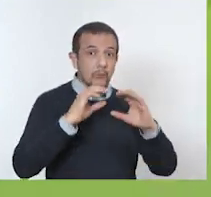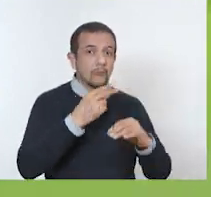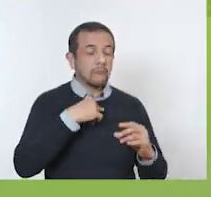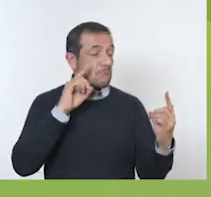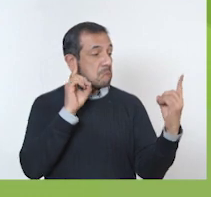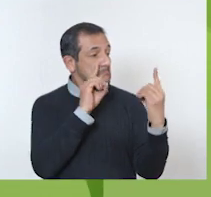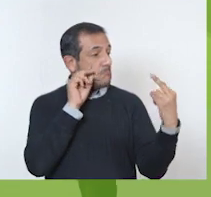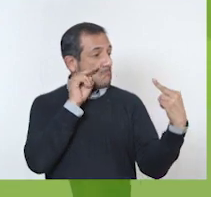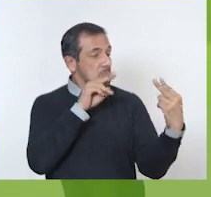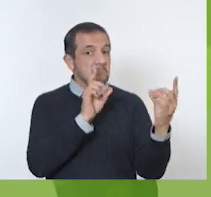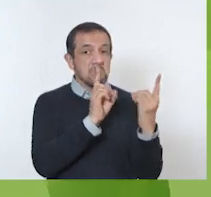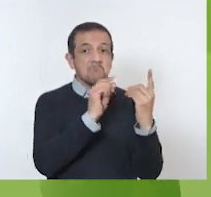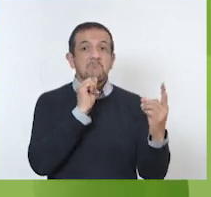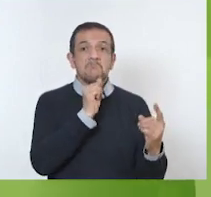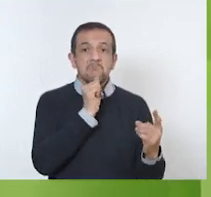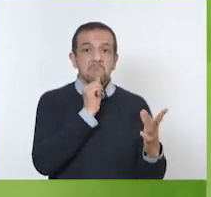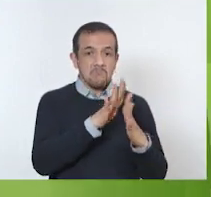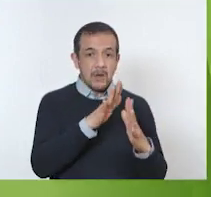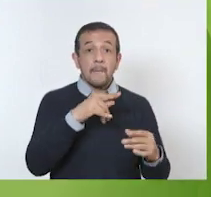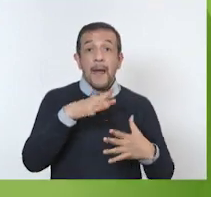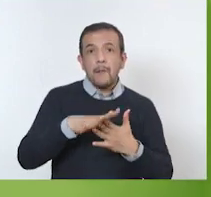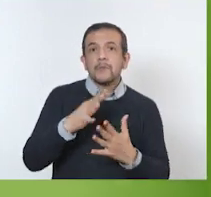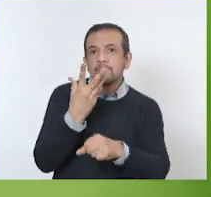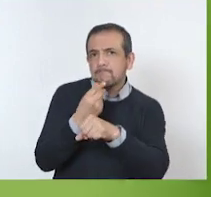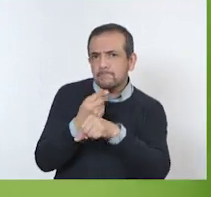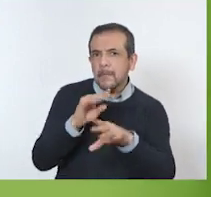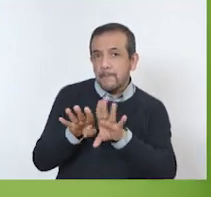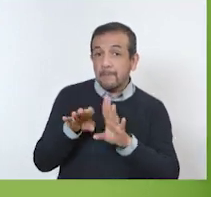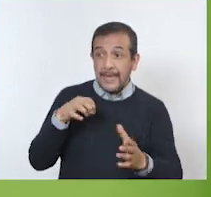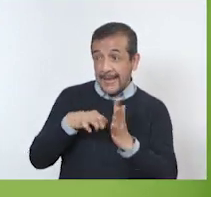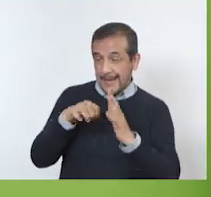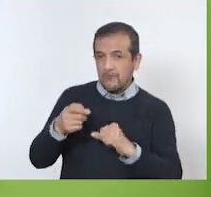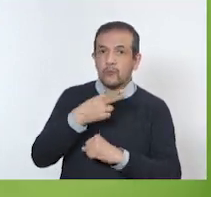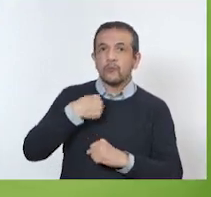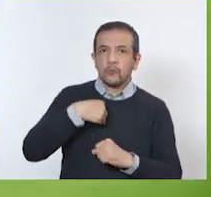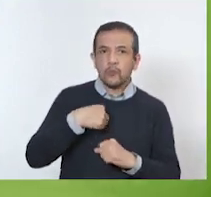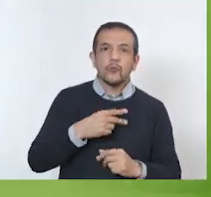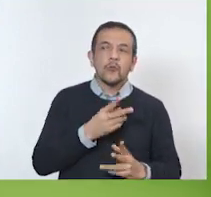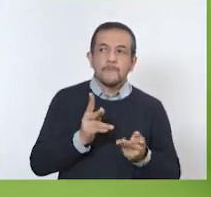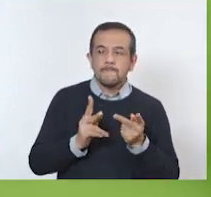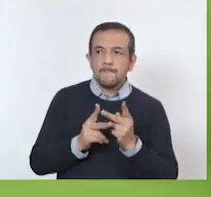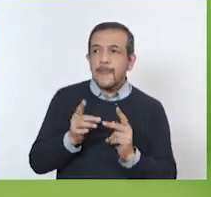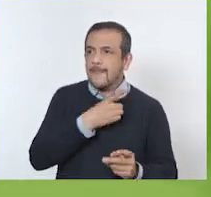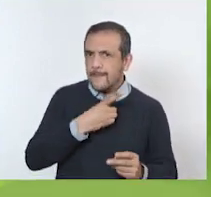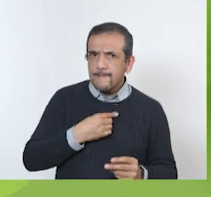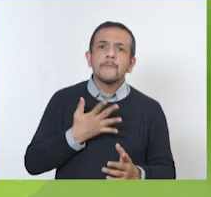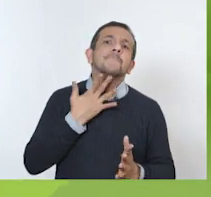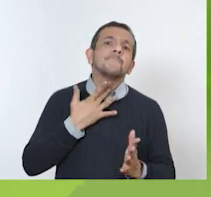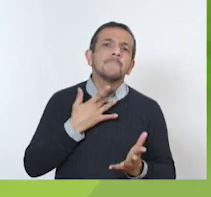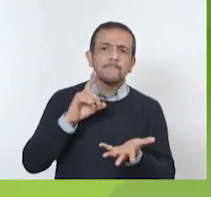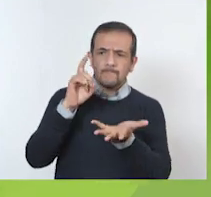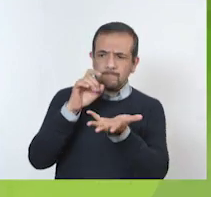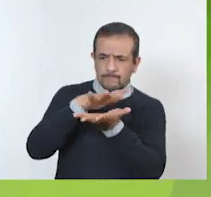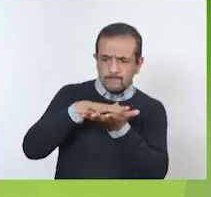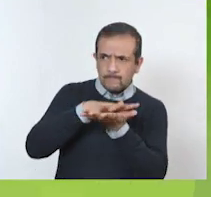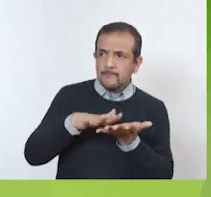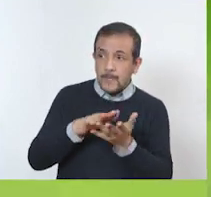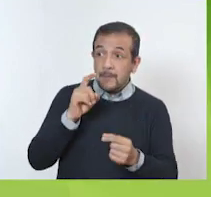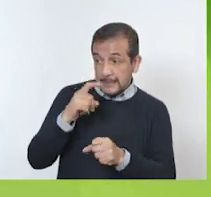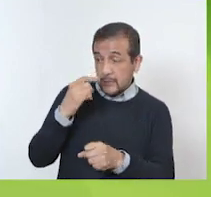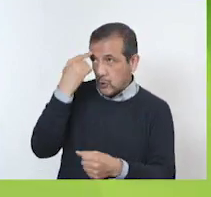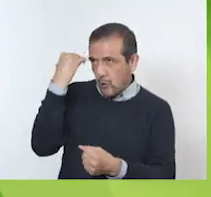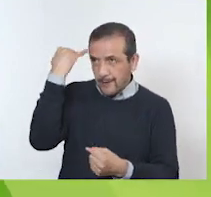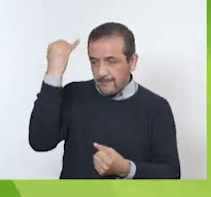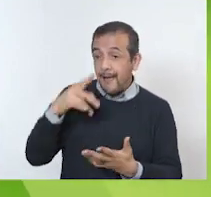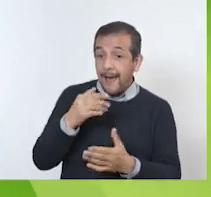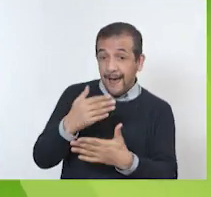los hemos visto. Busquemos algunas soluciones. Por ejemplo, hemos platicado que debemos usar gel. Se me ocurre que